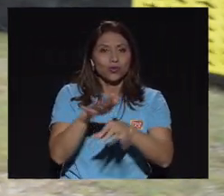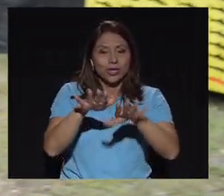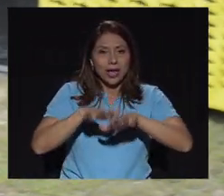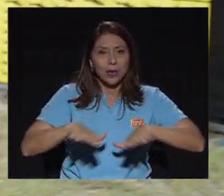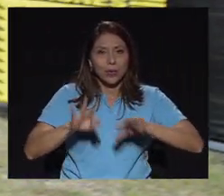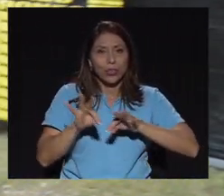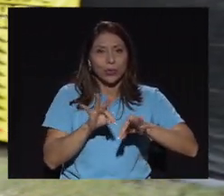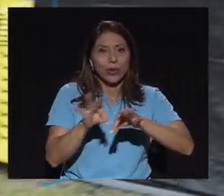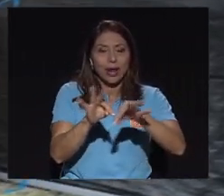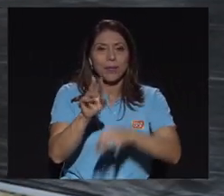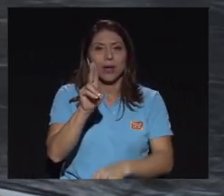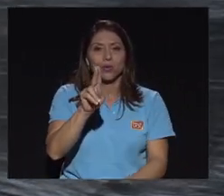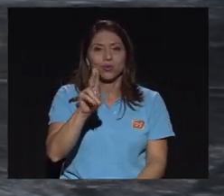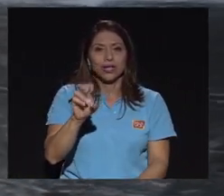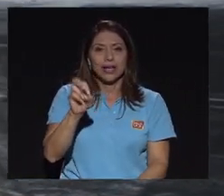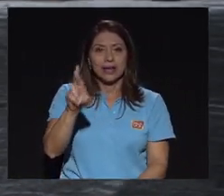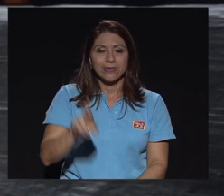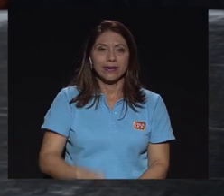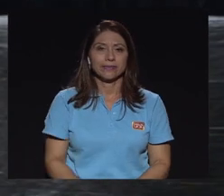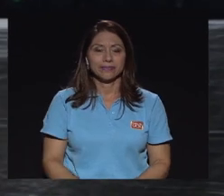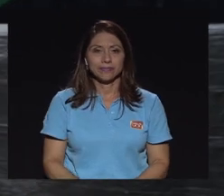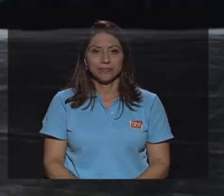la sede de Turrialba de la UCR.